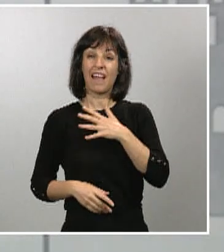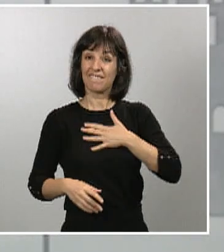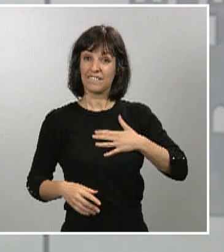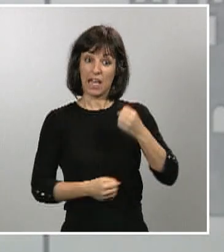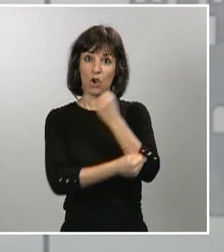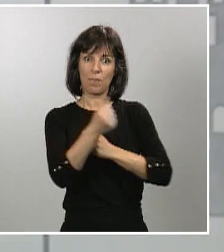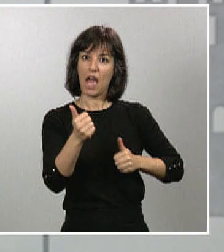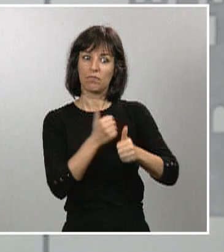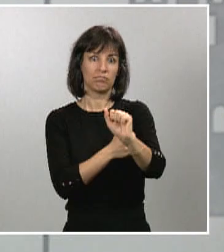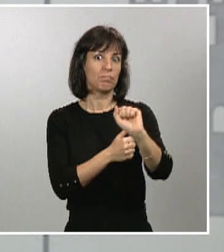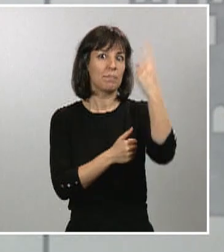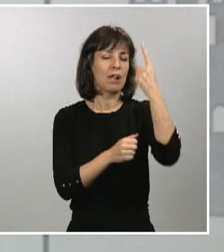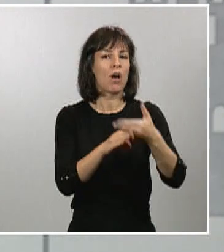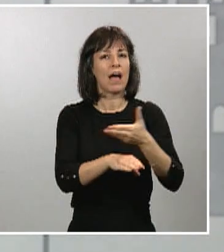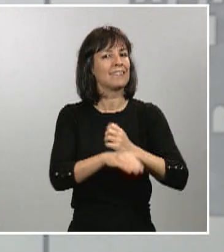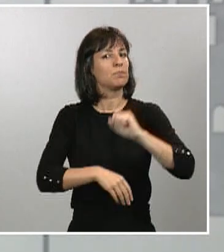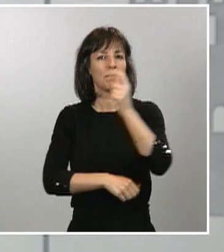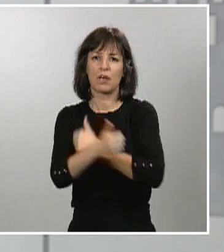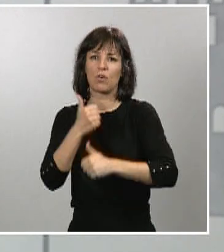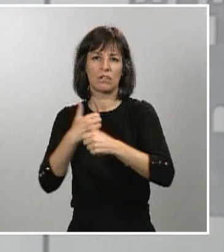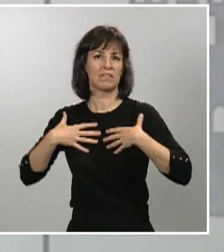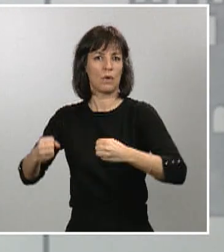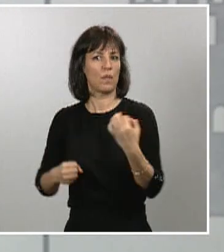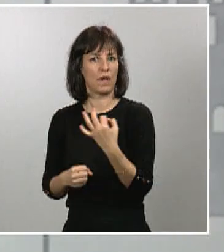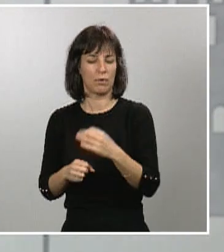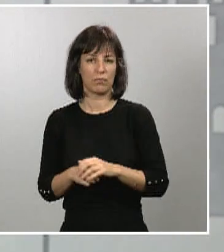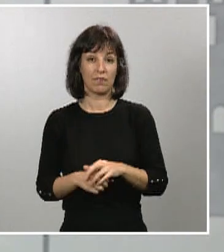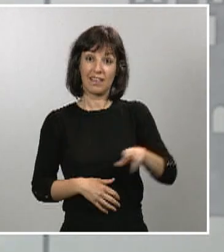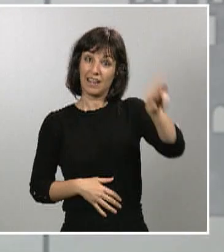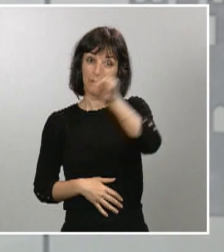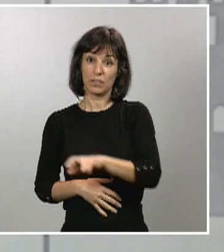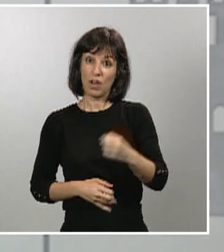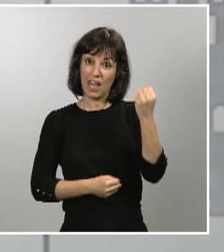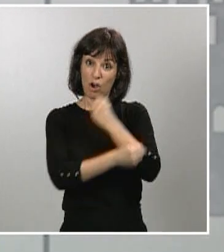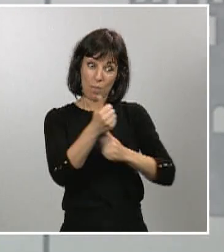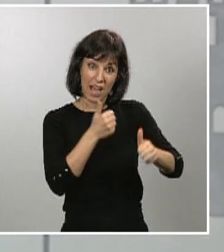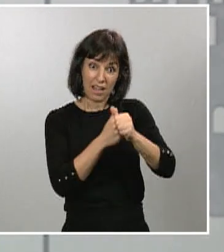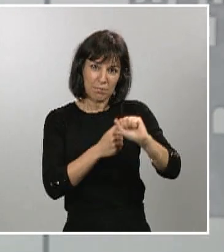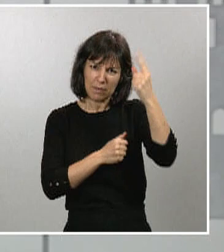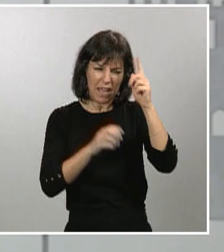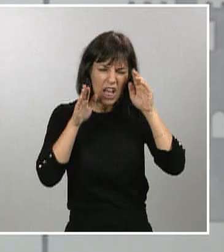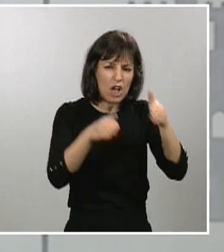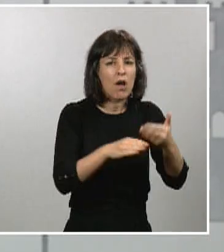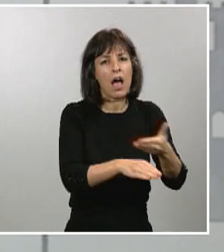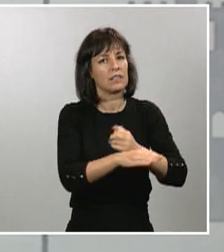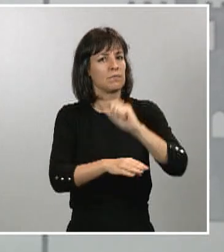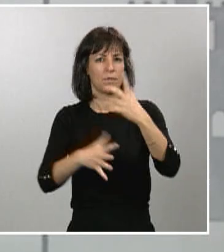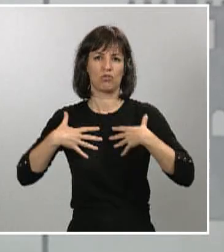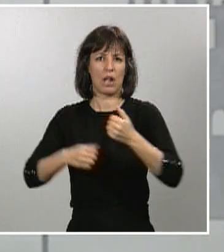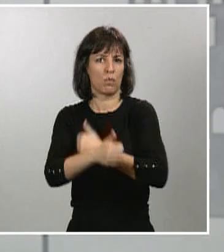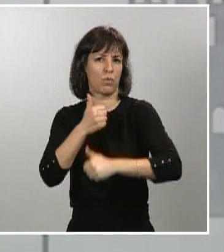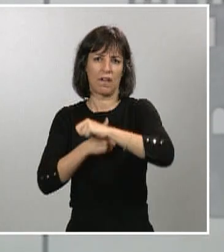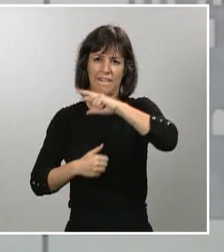Insisto, para que la economía vuelva a ser lo primero, lo primero tiene que ser ahora la salud. Y, finalmente, quería repasar con ustedes